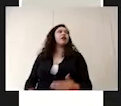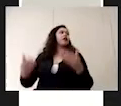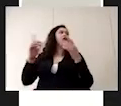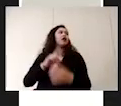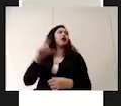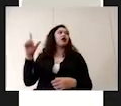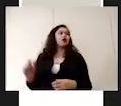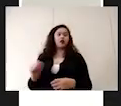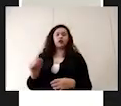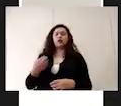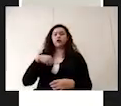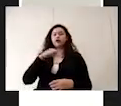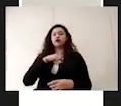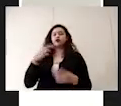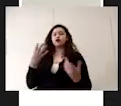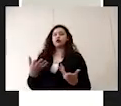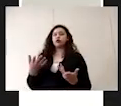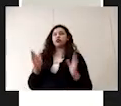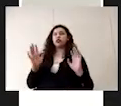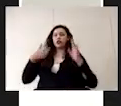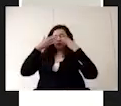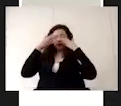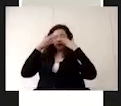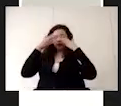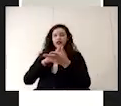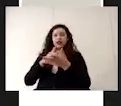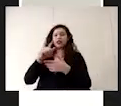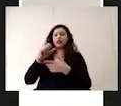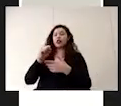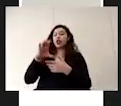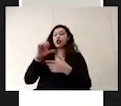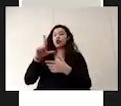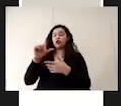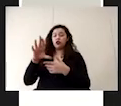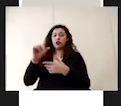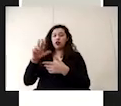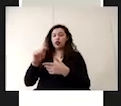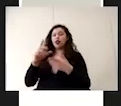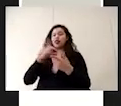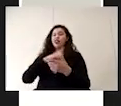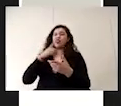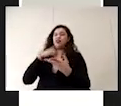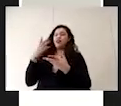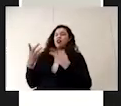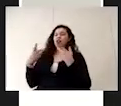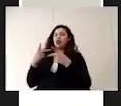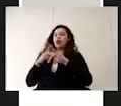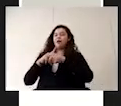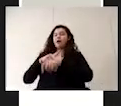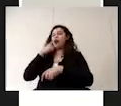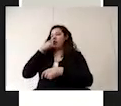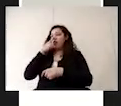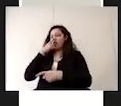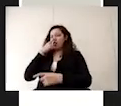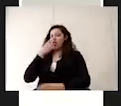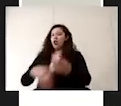Posteriormente, debemos tener presente que debido a que esta solución clorada puede llegar a ser tóxica o irritar las vías respiratorias,